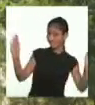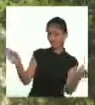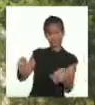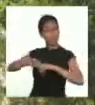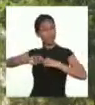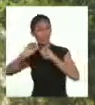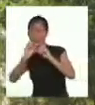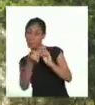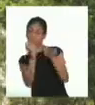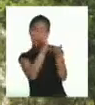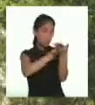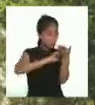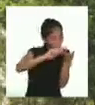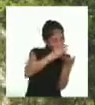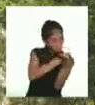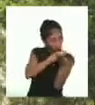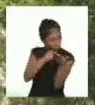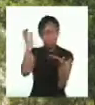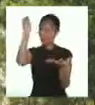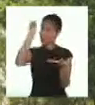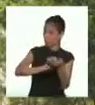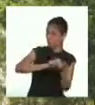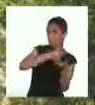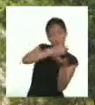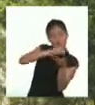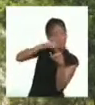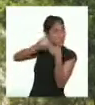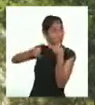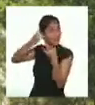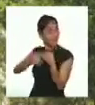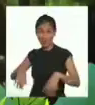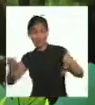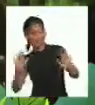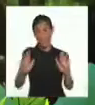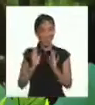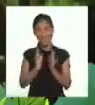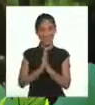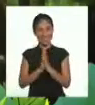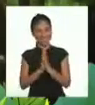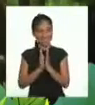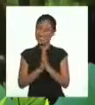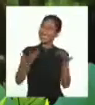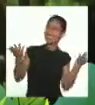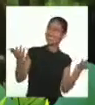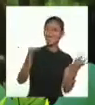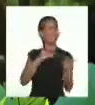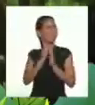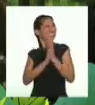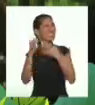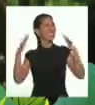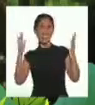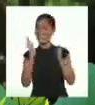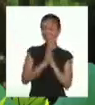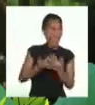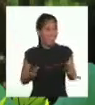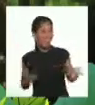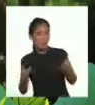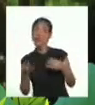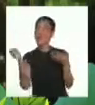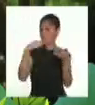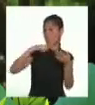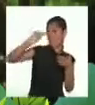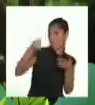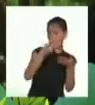lo pasamos a limpio y escribimos la versión final. ¡Uy! Creo que ya me siento lista